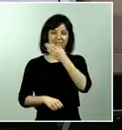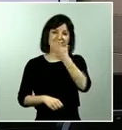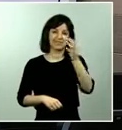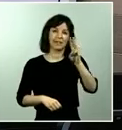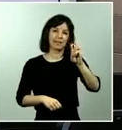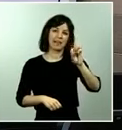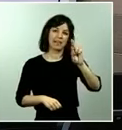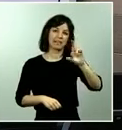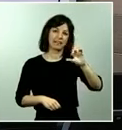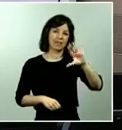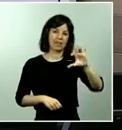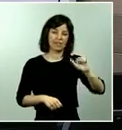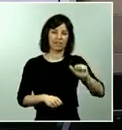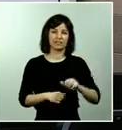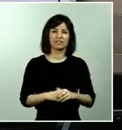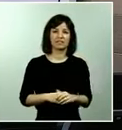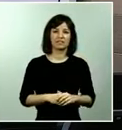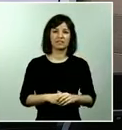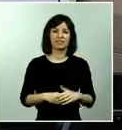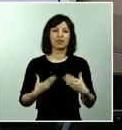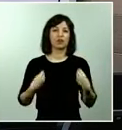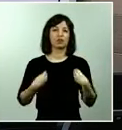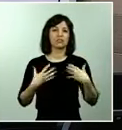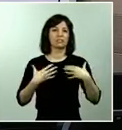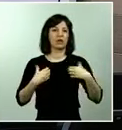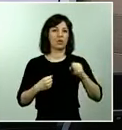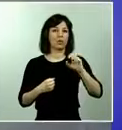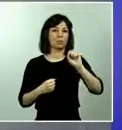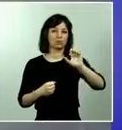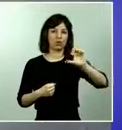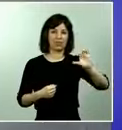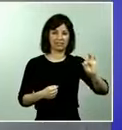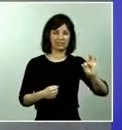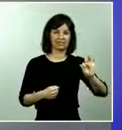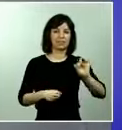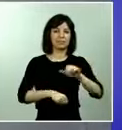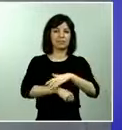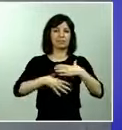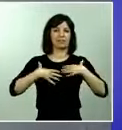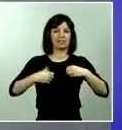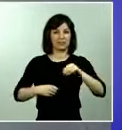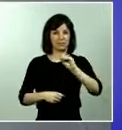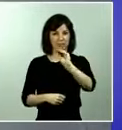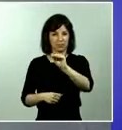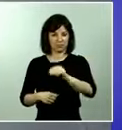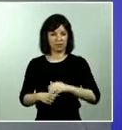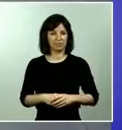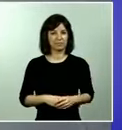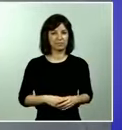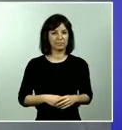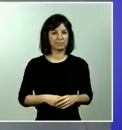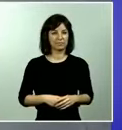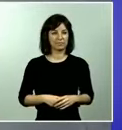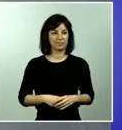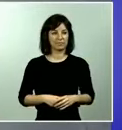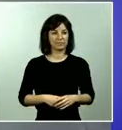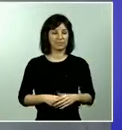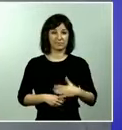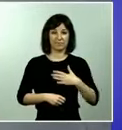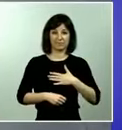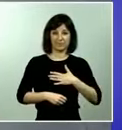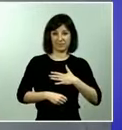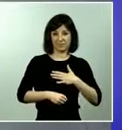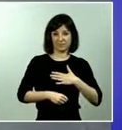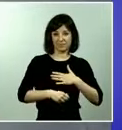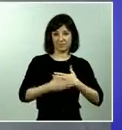.es y mi pregunta va para el ministro de Sanidad en nombre de la redacción de Consalud.es queríamos saber cuál es la